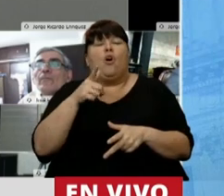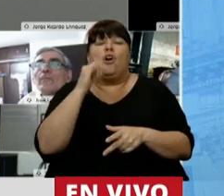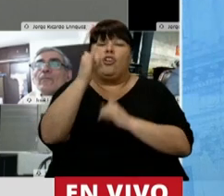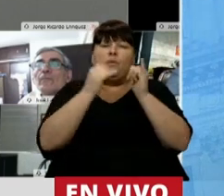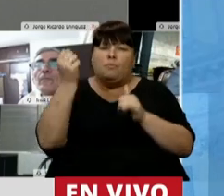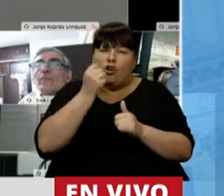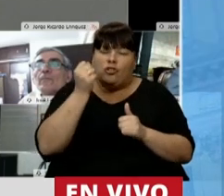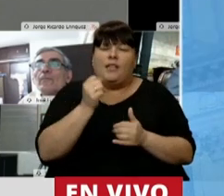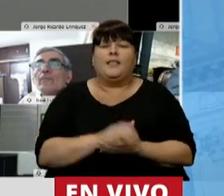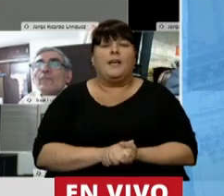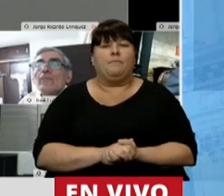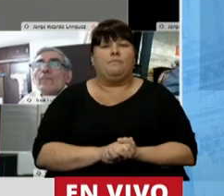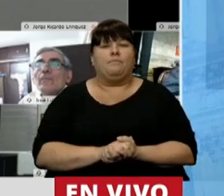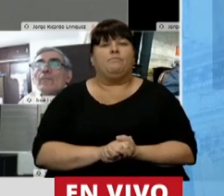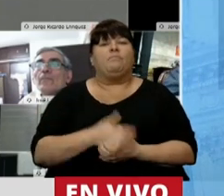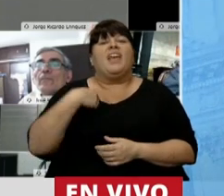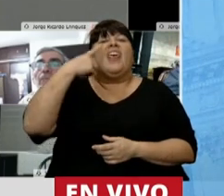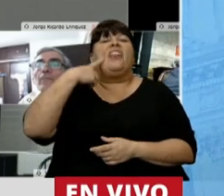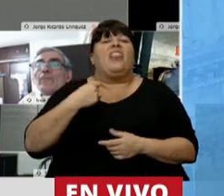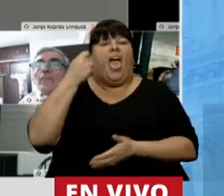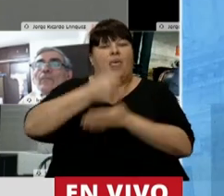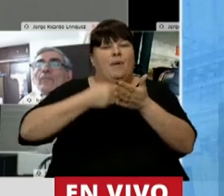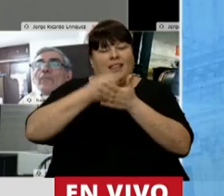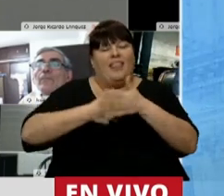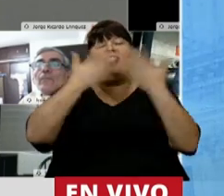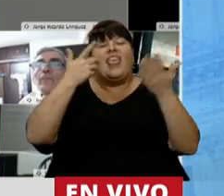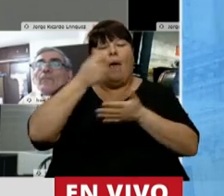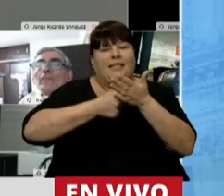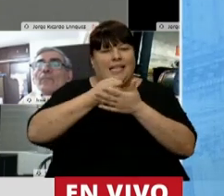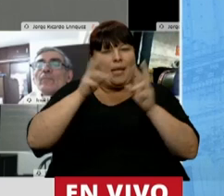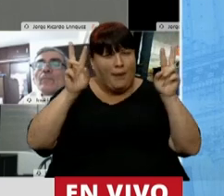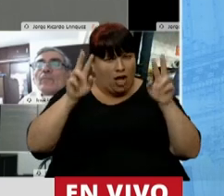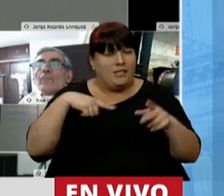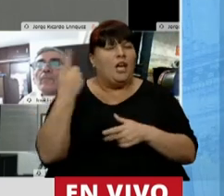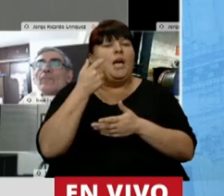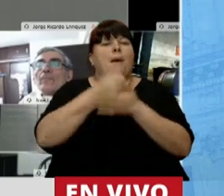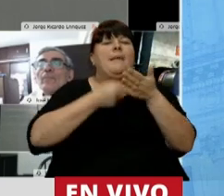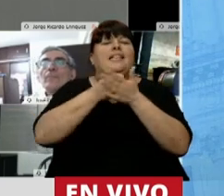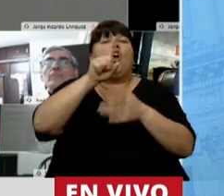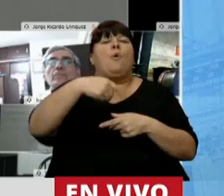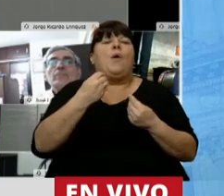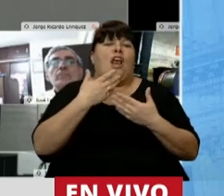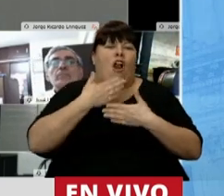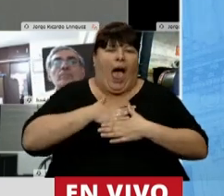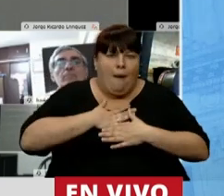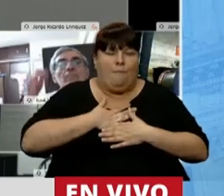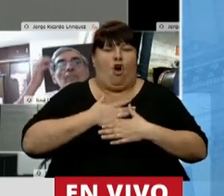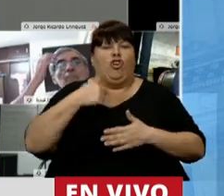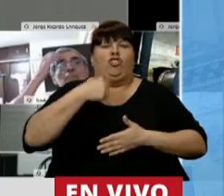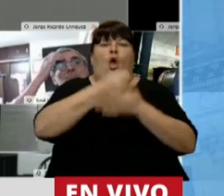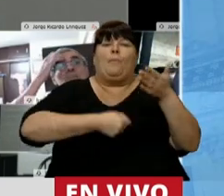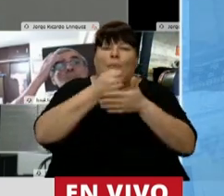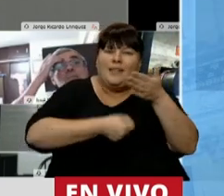destacar nuestro día de la militancia peronista. La militancia nosotros la concebimos con amor. Yo en la